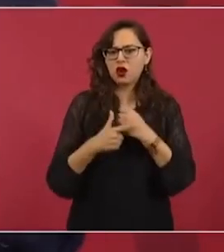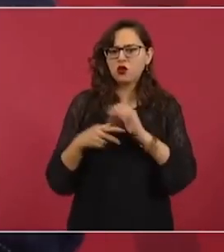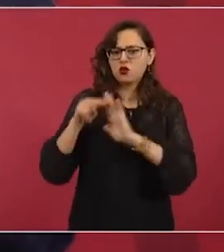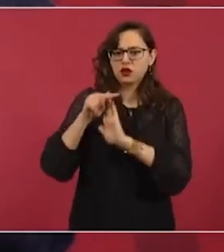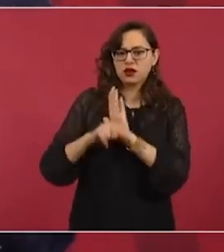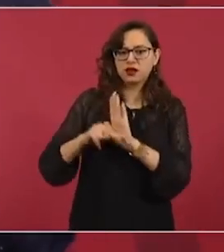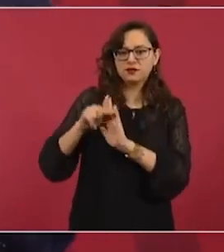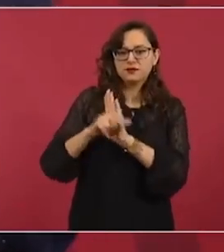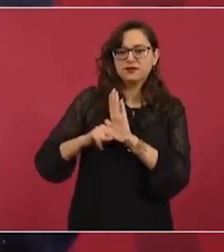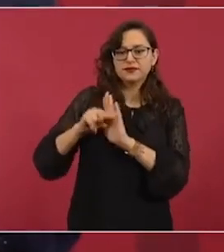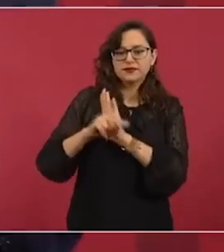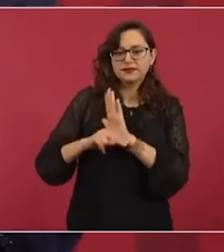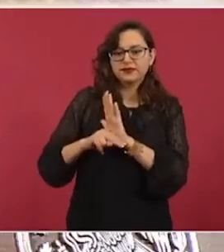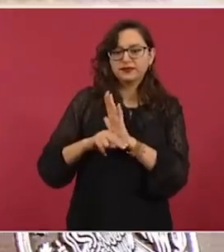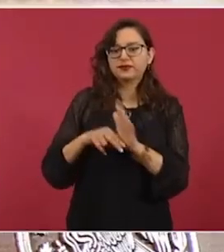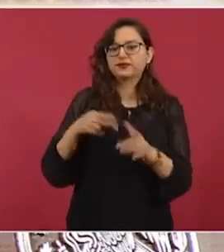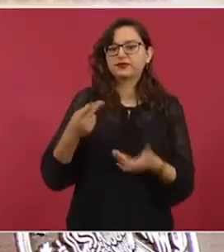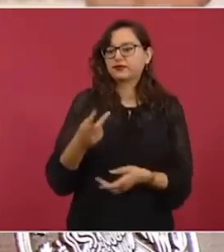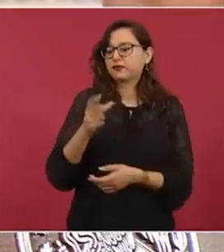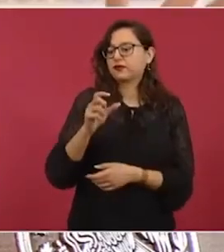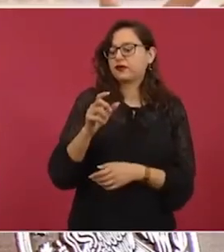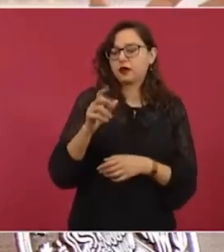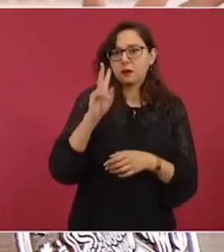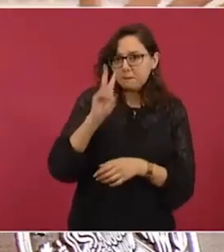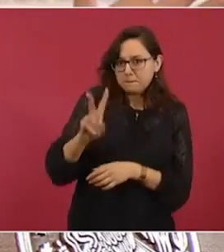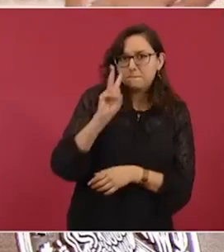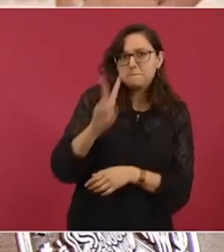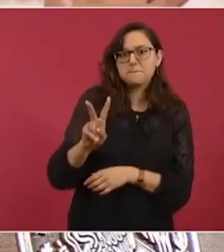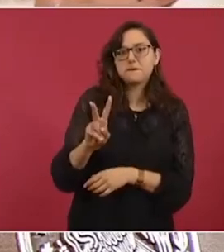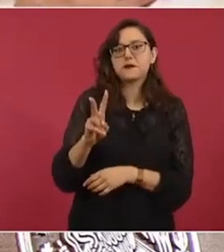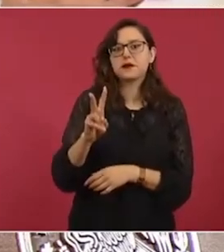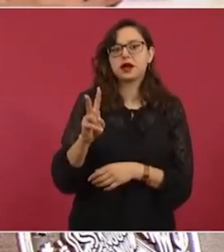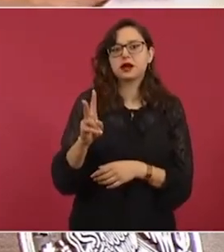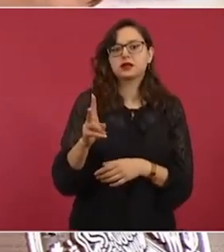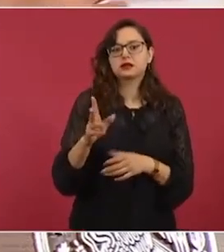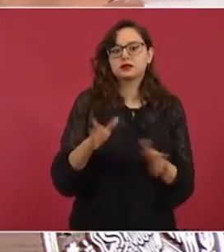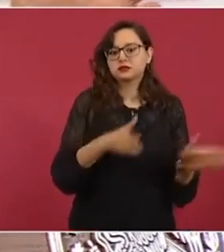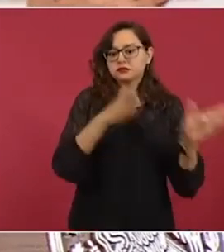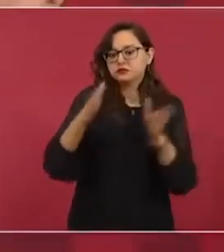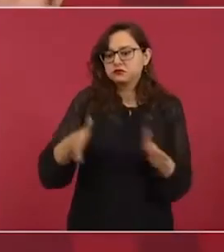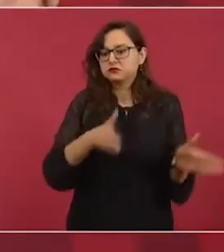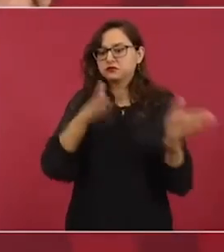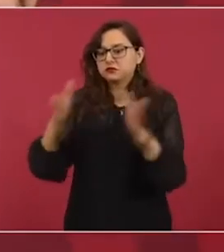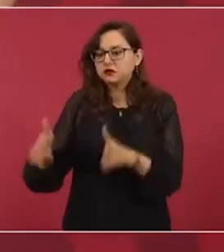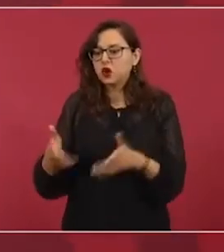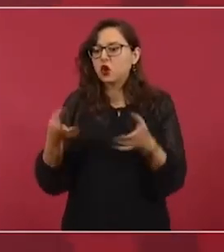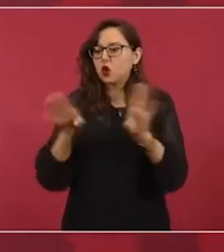sobre García Luna